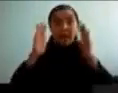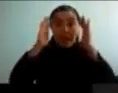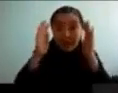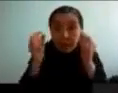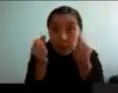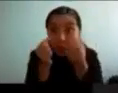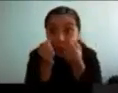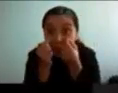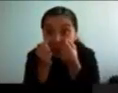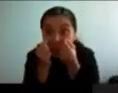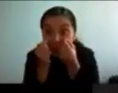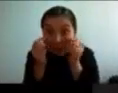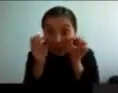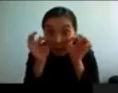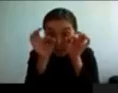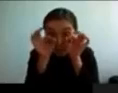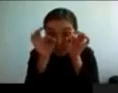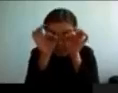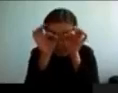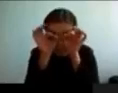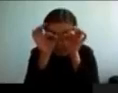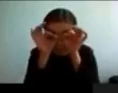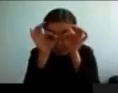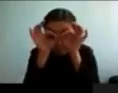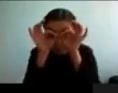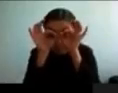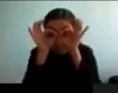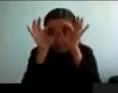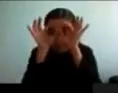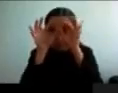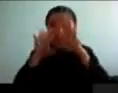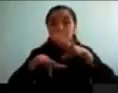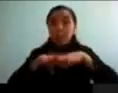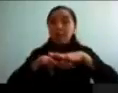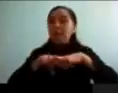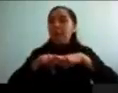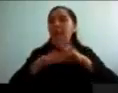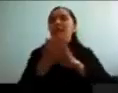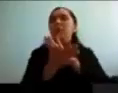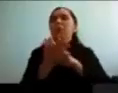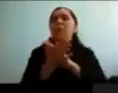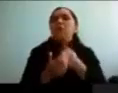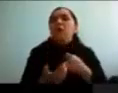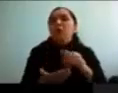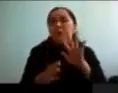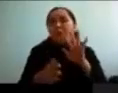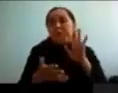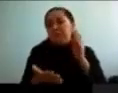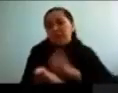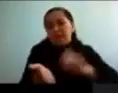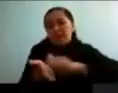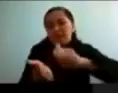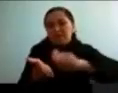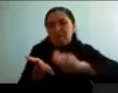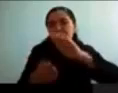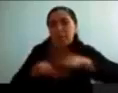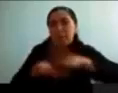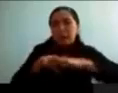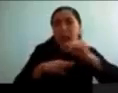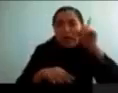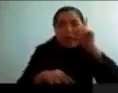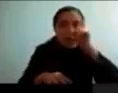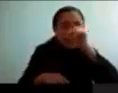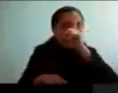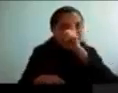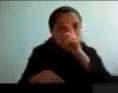pupila en función, por ejemplo, la dificultad de una tarea matemática. Si estamos haciendo una tarea matemática muy difícil, nuestra pupila va a estar muy dilatada durante mucho tiempo. En